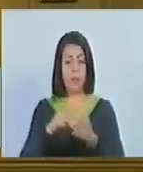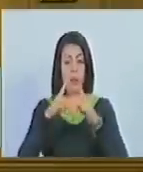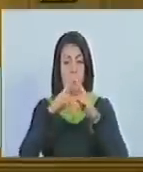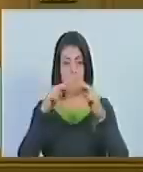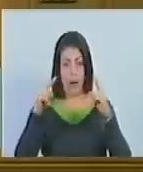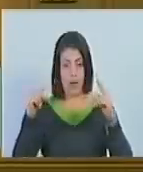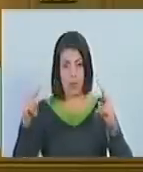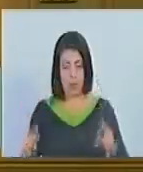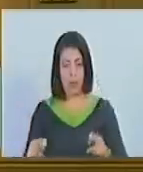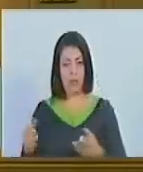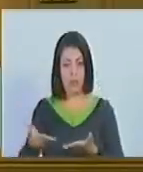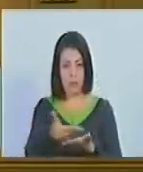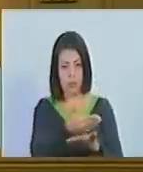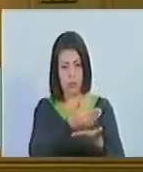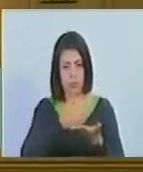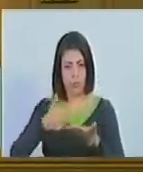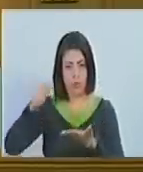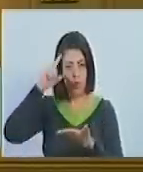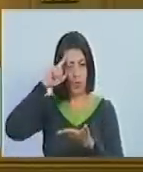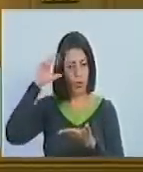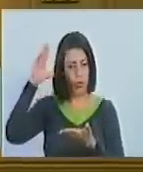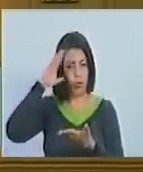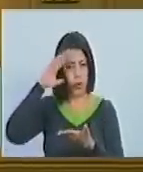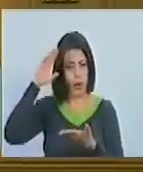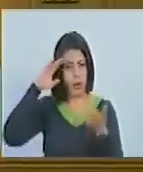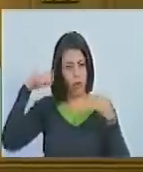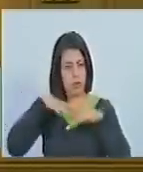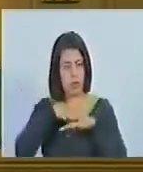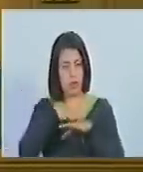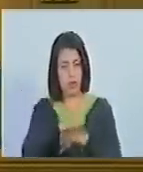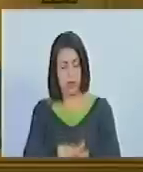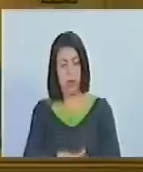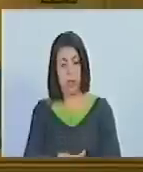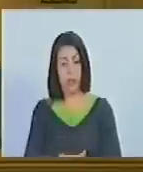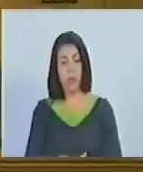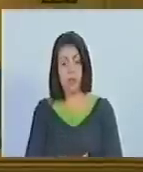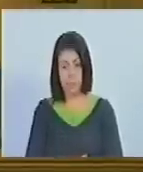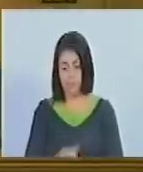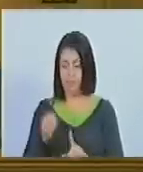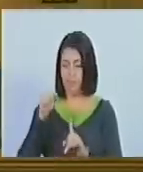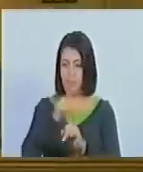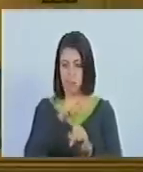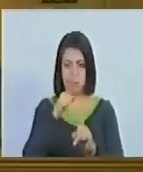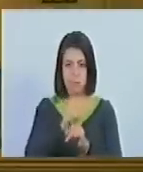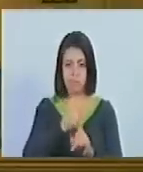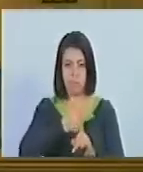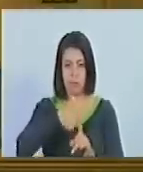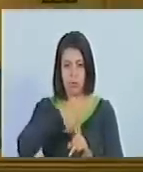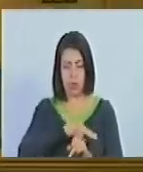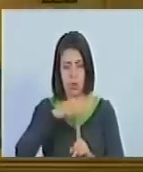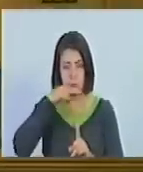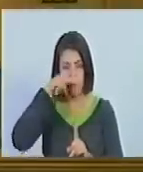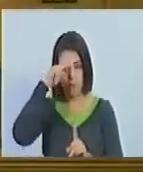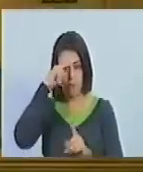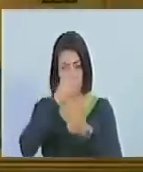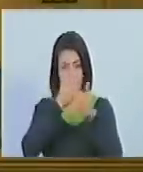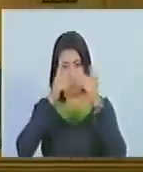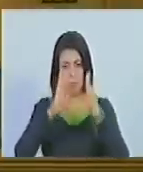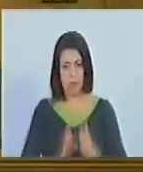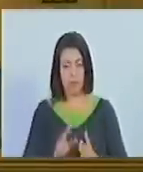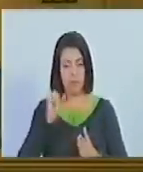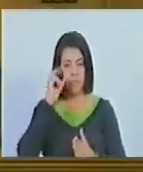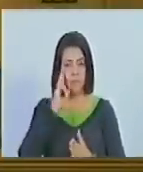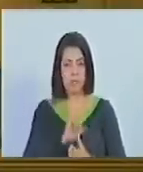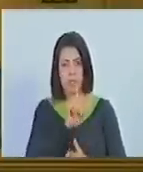Panamá recogió los sueños más sublimes de integración por los cuales luchó nuestro padre Simón Bolívar a